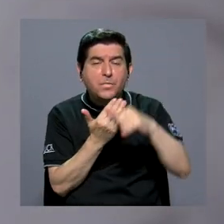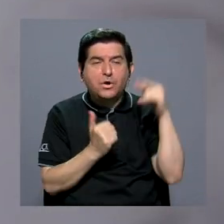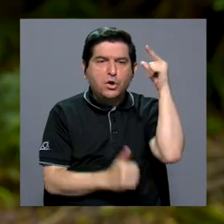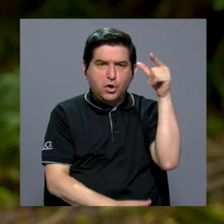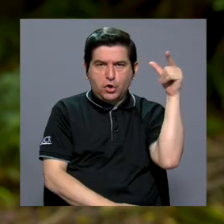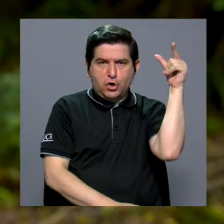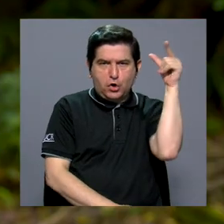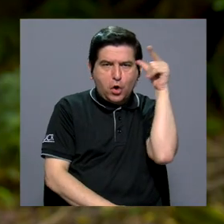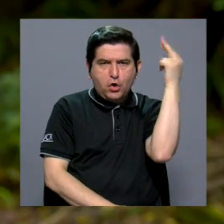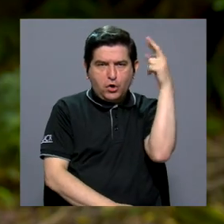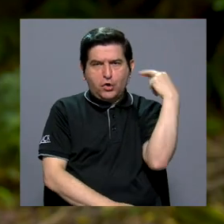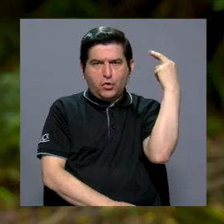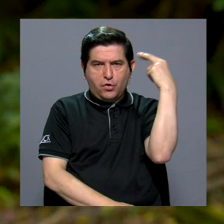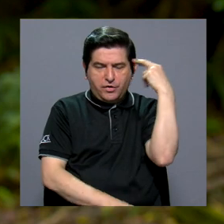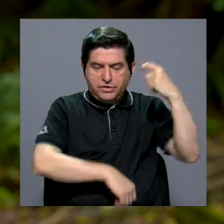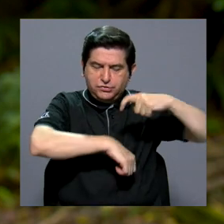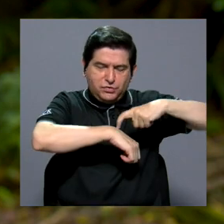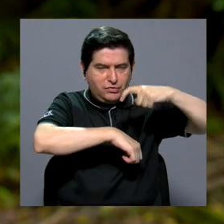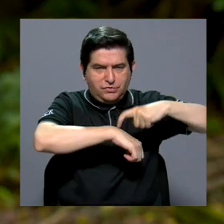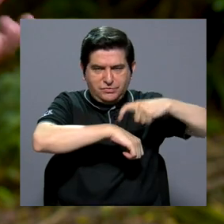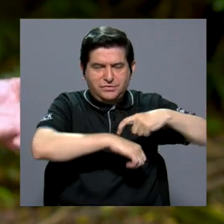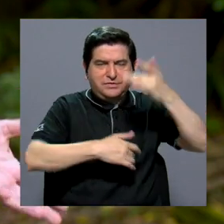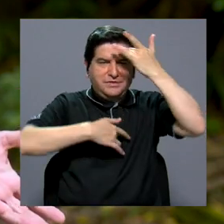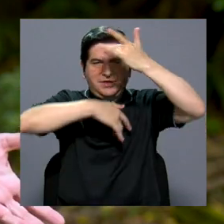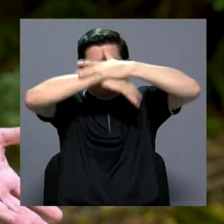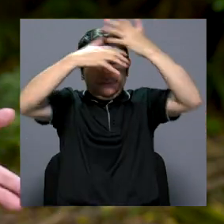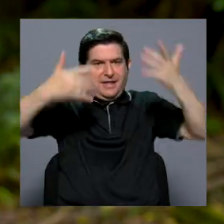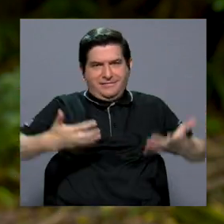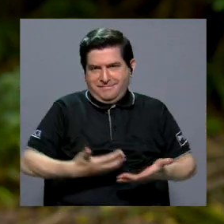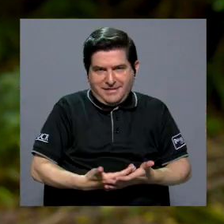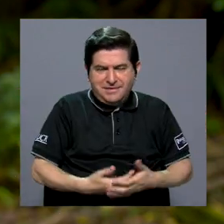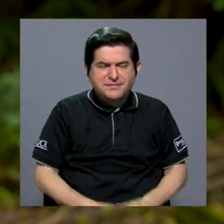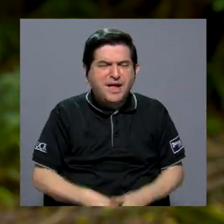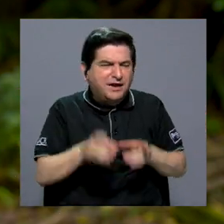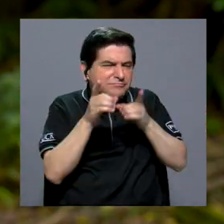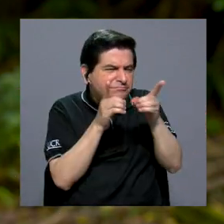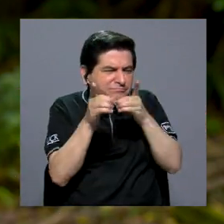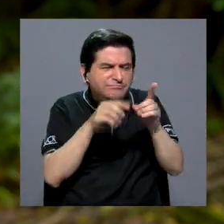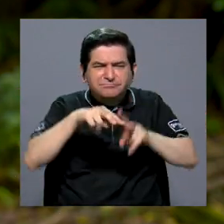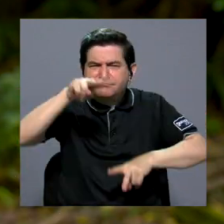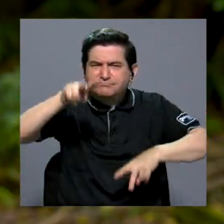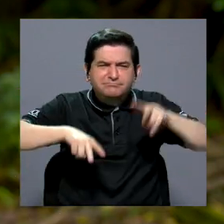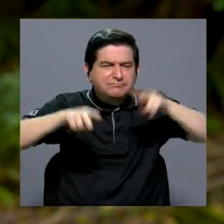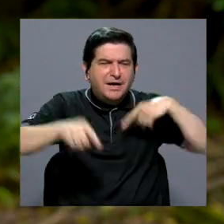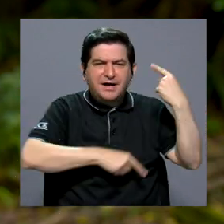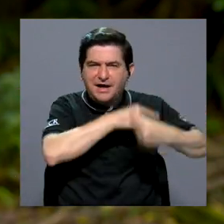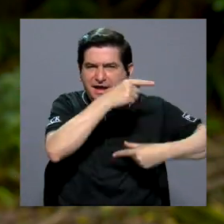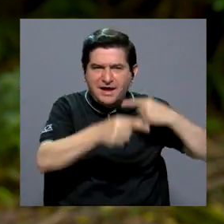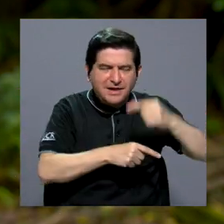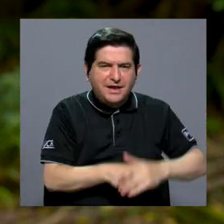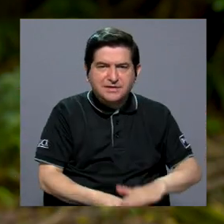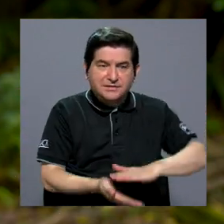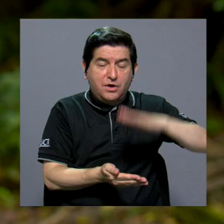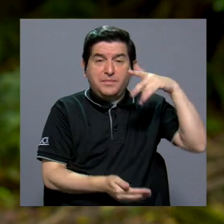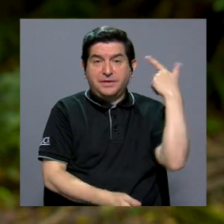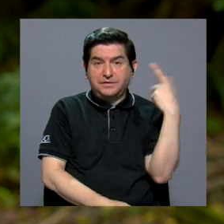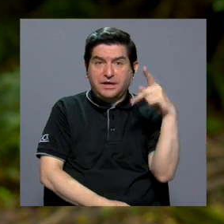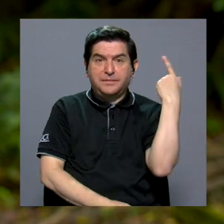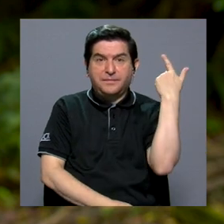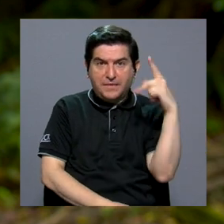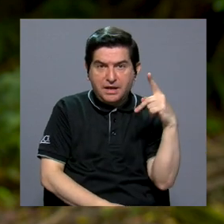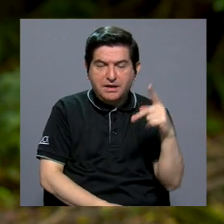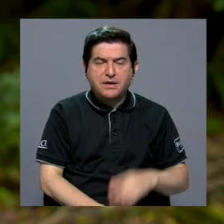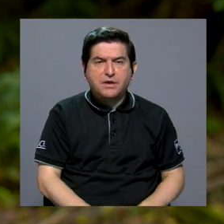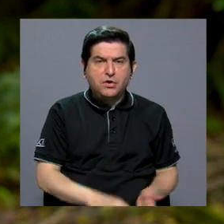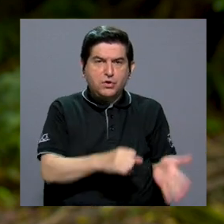proyectos, obviamente por razones coyunturales de la pandemia, fue describir las variantes genéticas que aumentaban